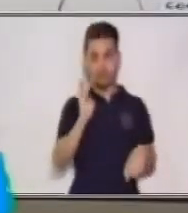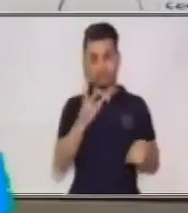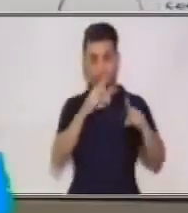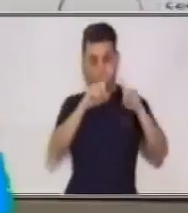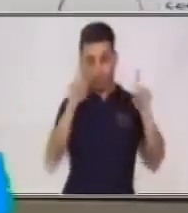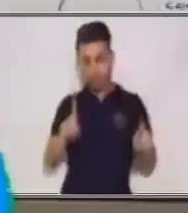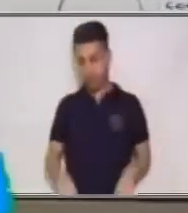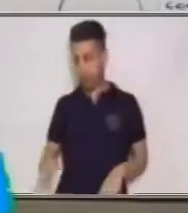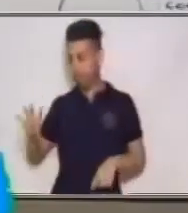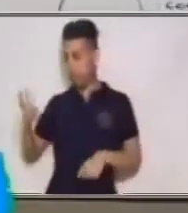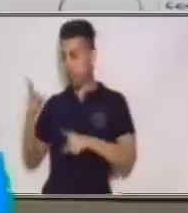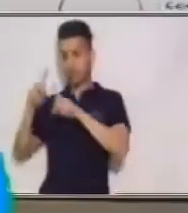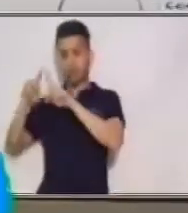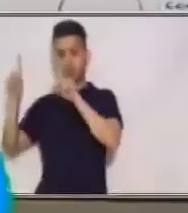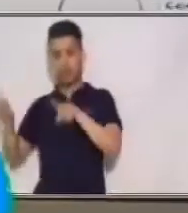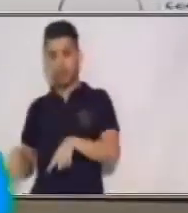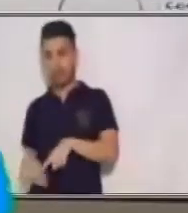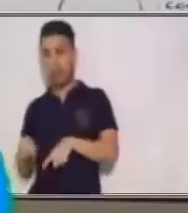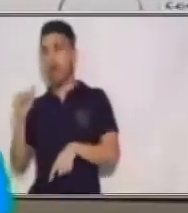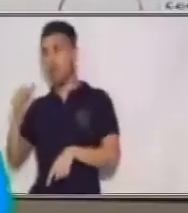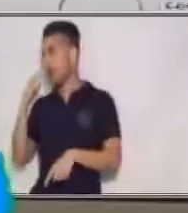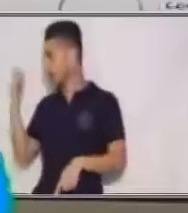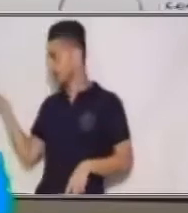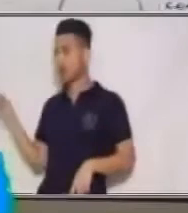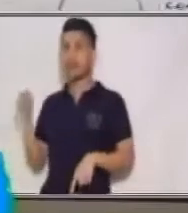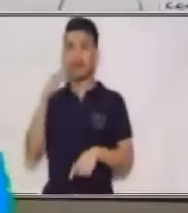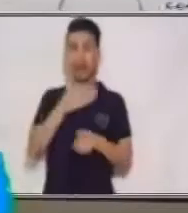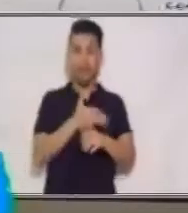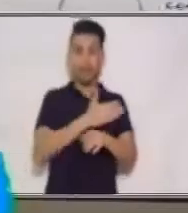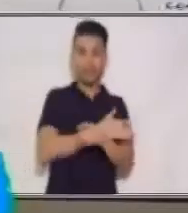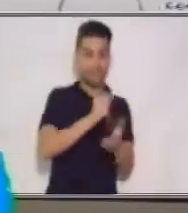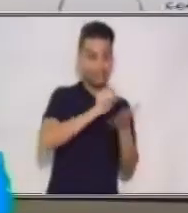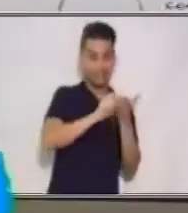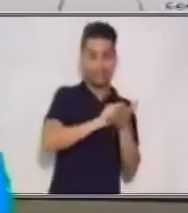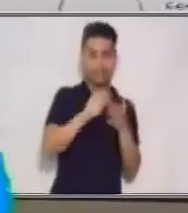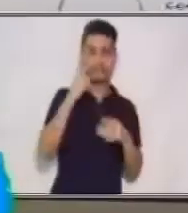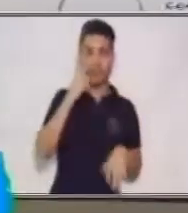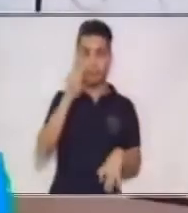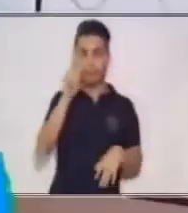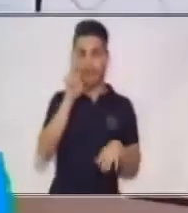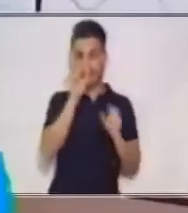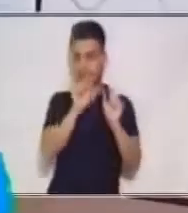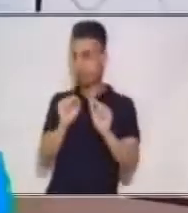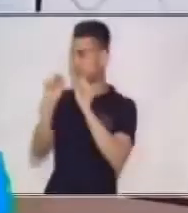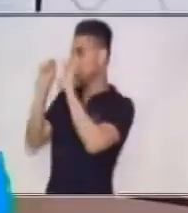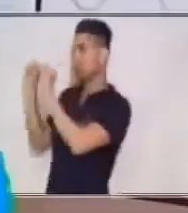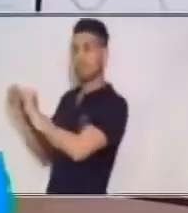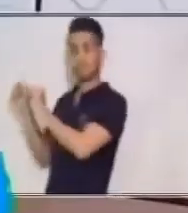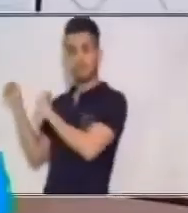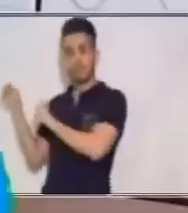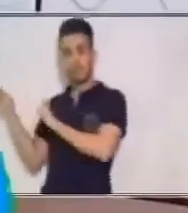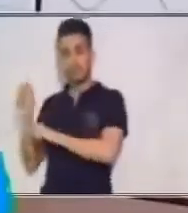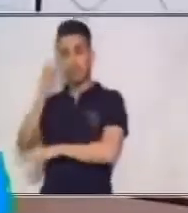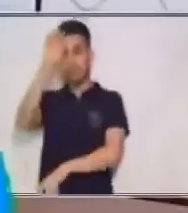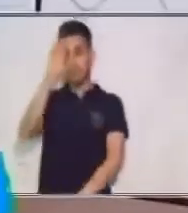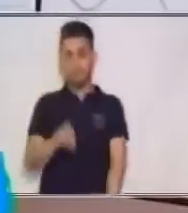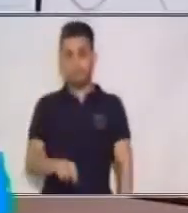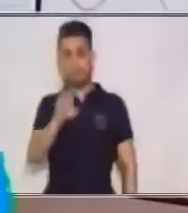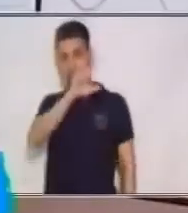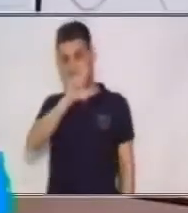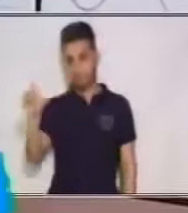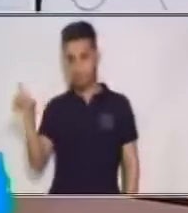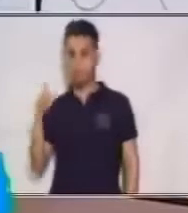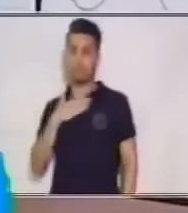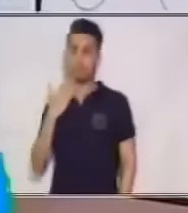todos esos datos, creo que podemos localizar las parejas ordenadas en nuestro plano cartesiano. La primer pareja que voy a localizar